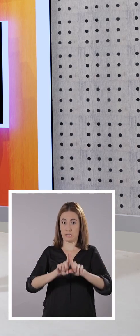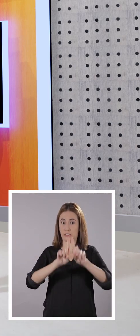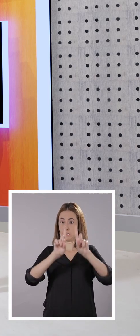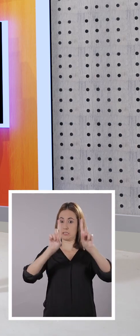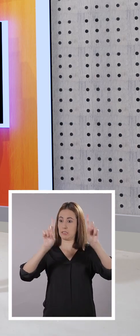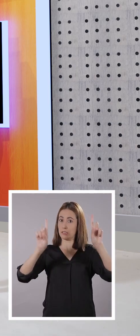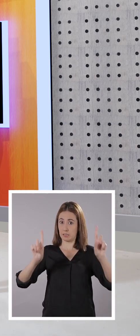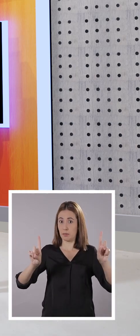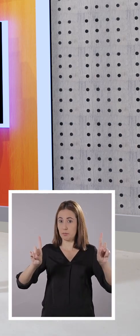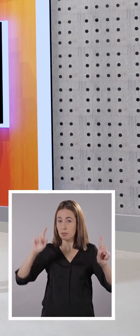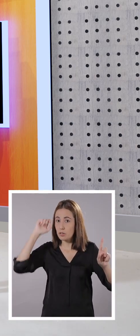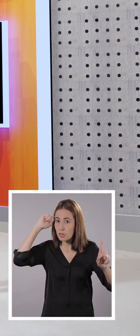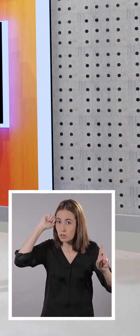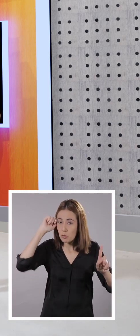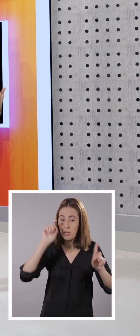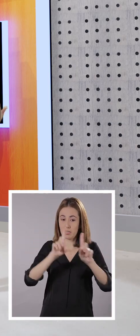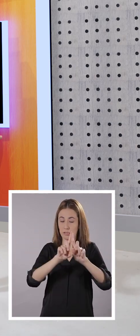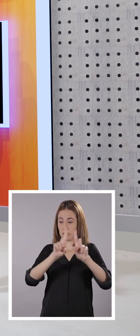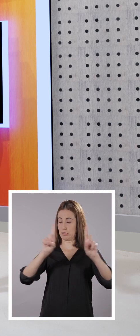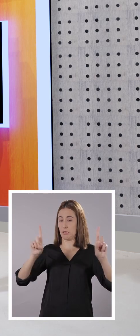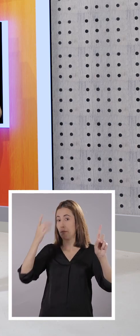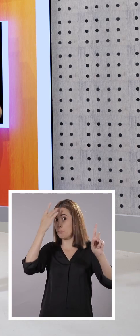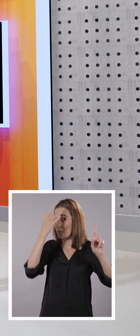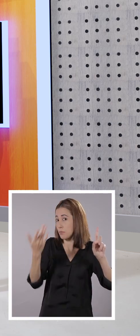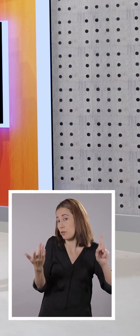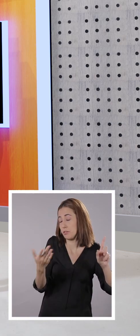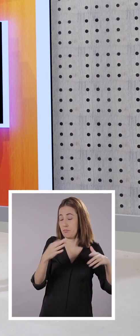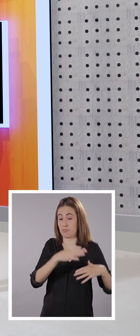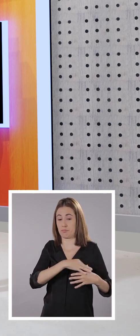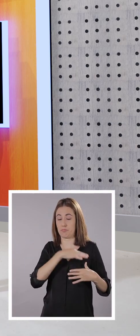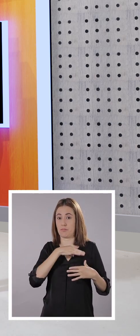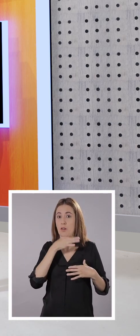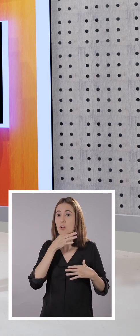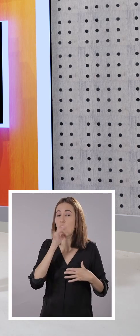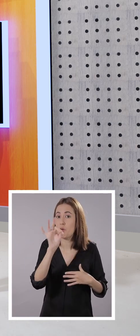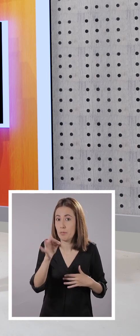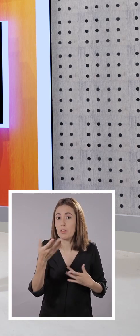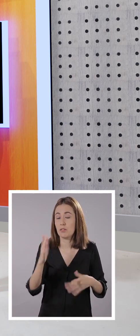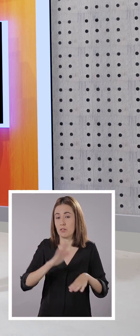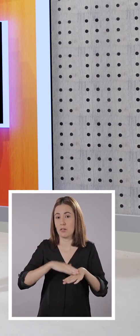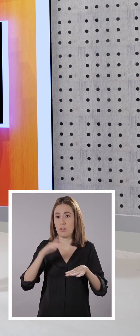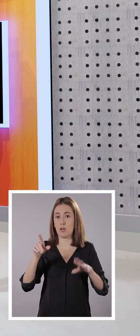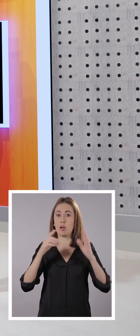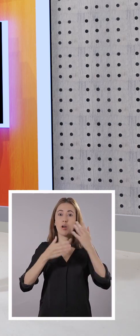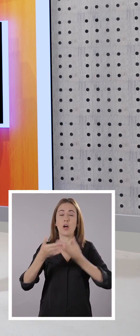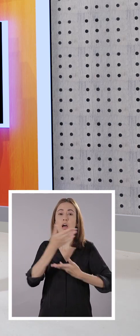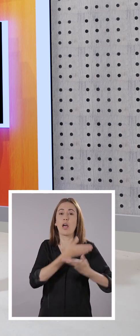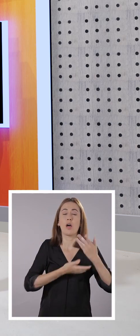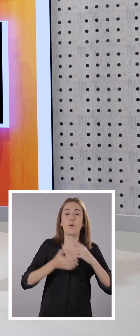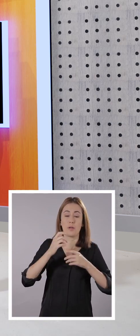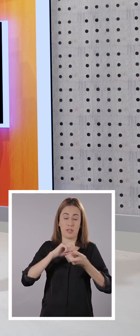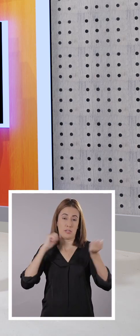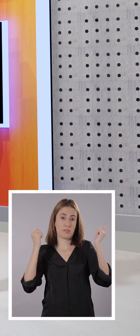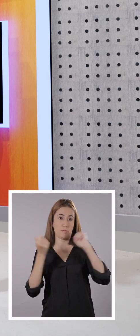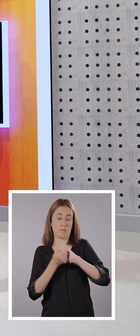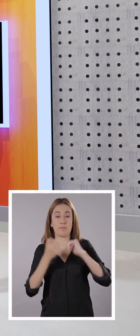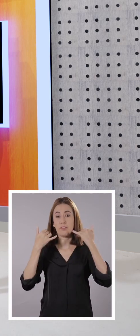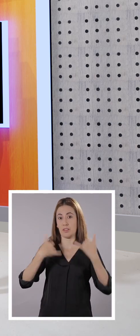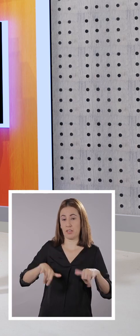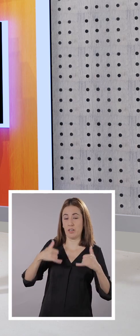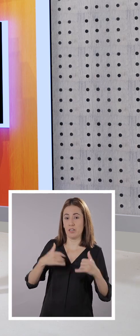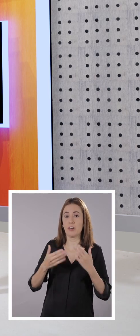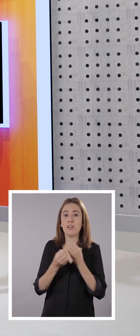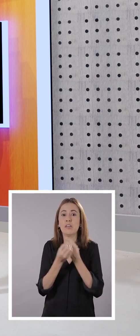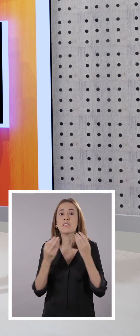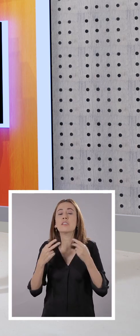mantener distanciamiento, debido al COVID, tenemos que interactuar de otra manera. Y lo